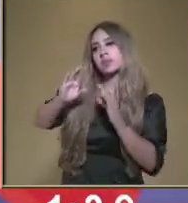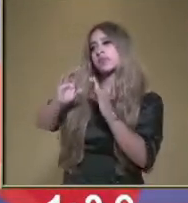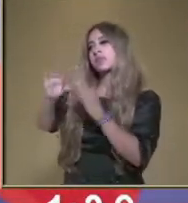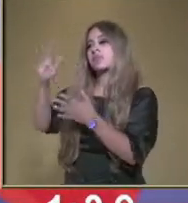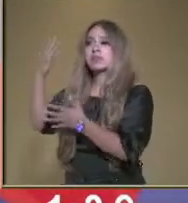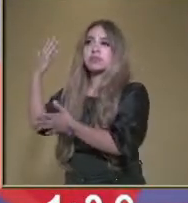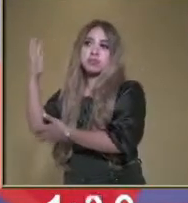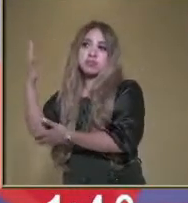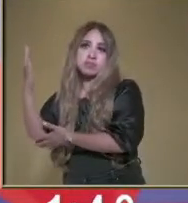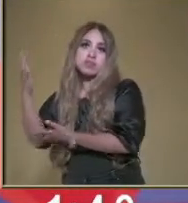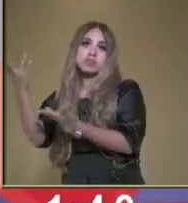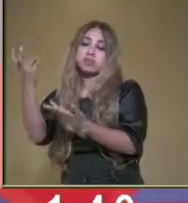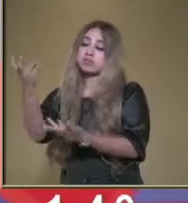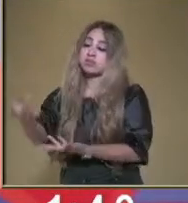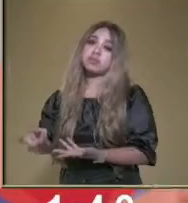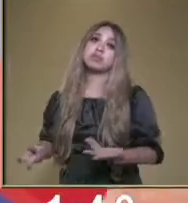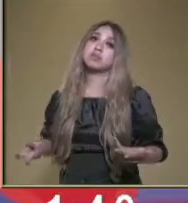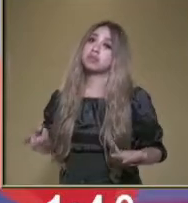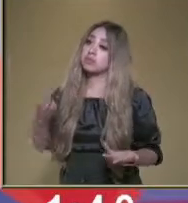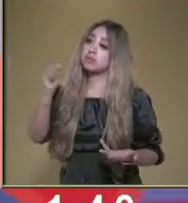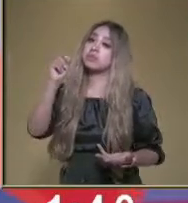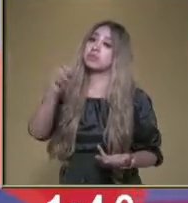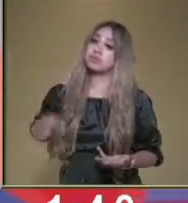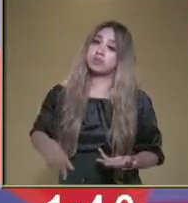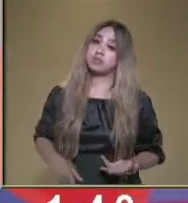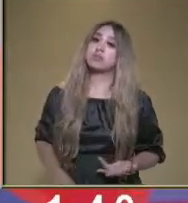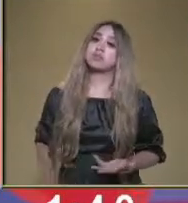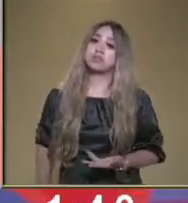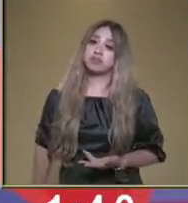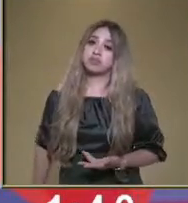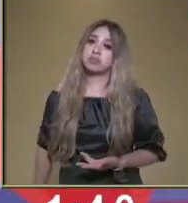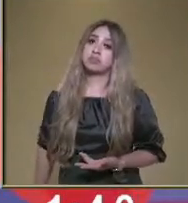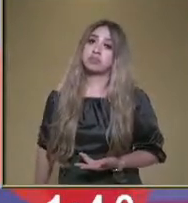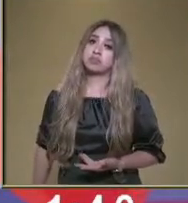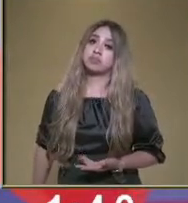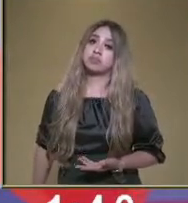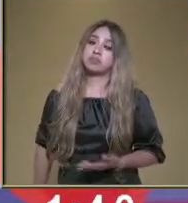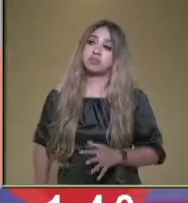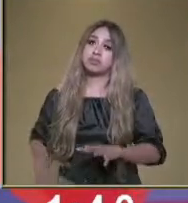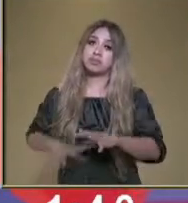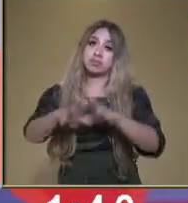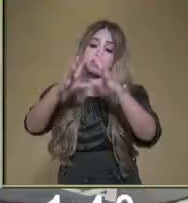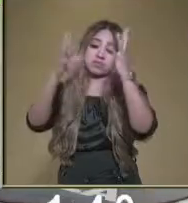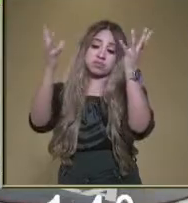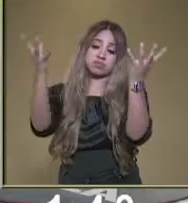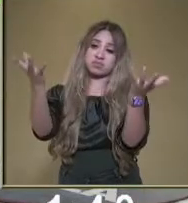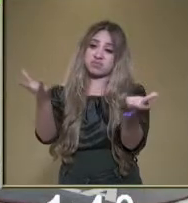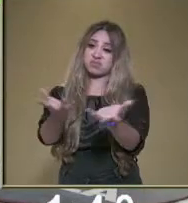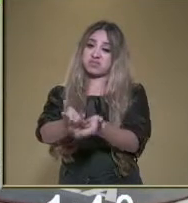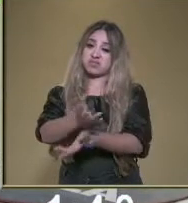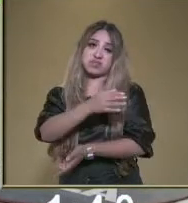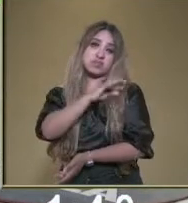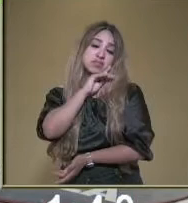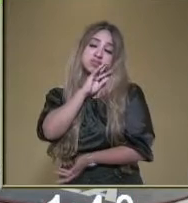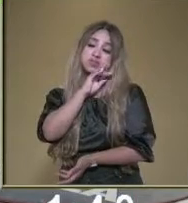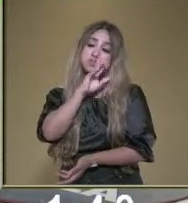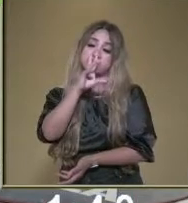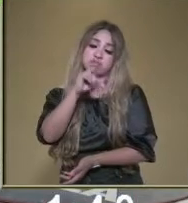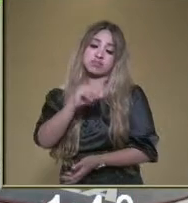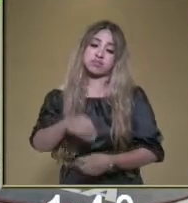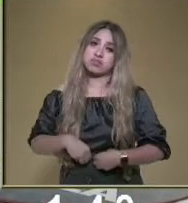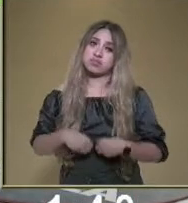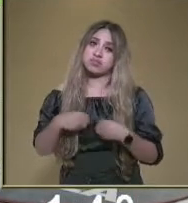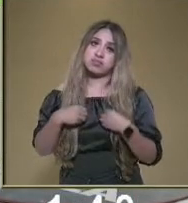césped, eso le va a dañar también a nuestro planeta. Y no queremos vivir en un ecosistema sucio. No, claro que no.